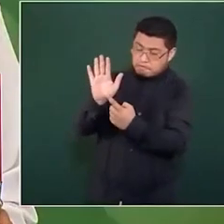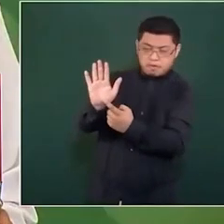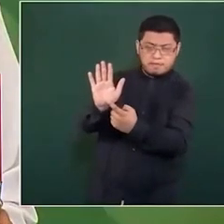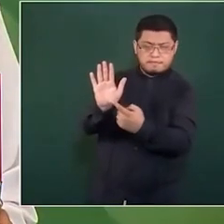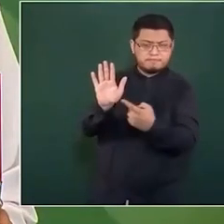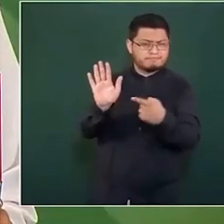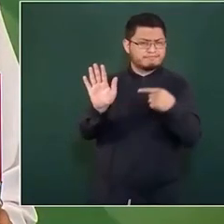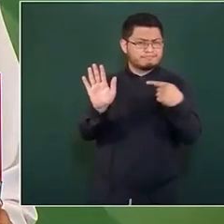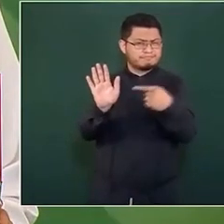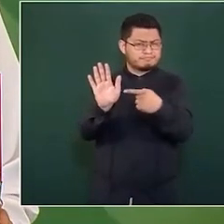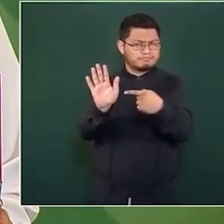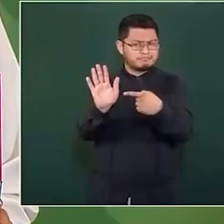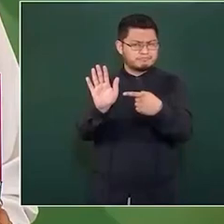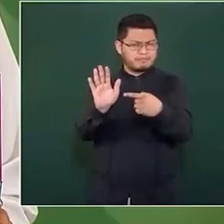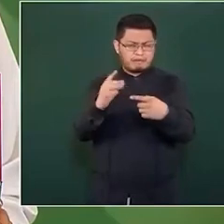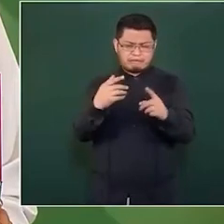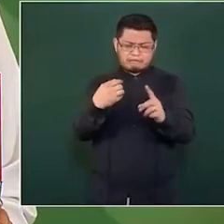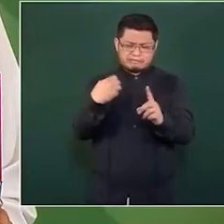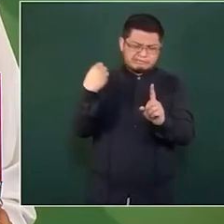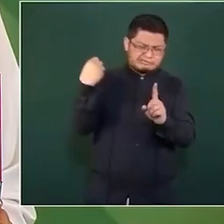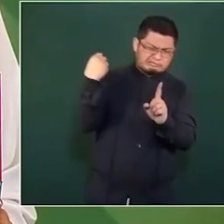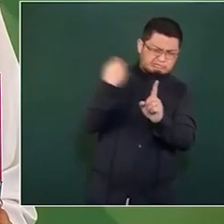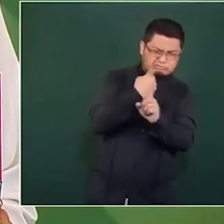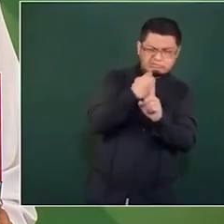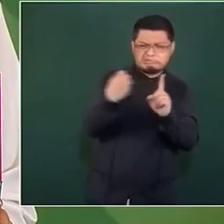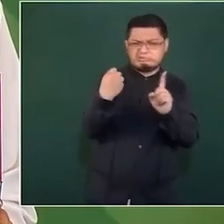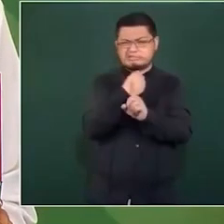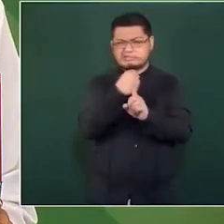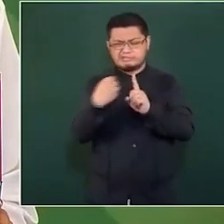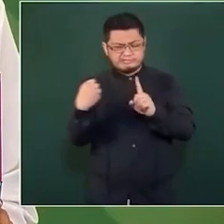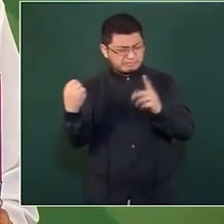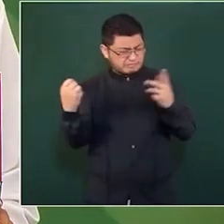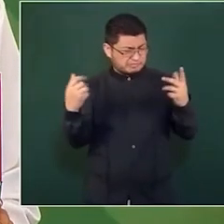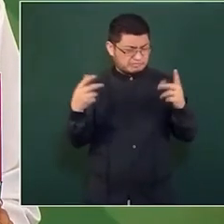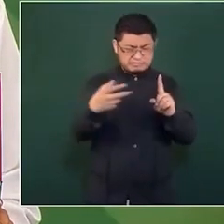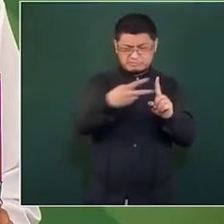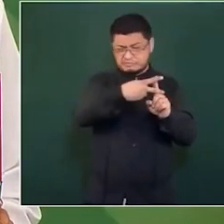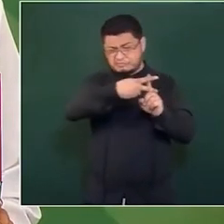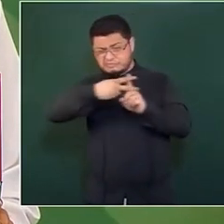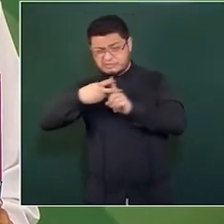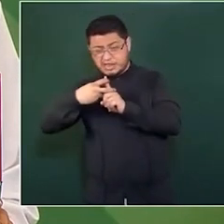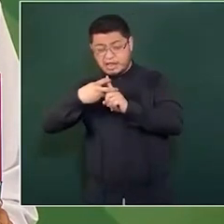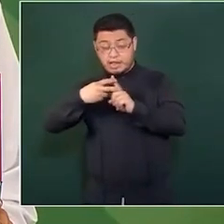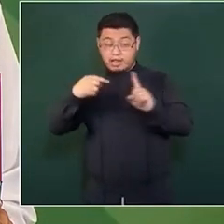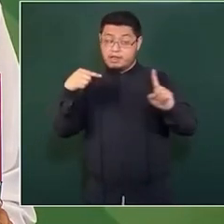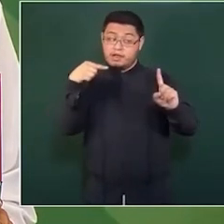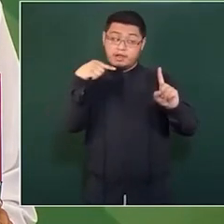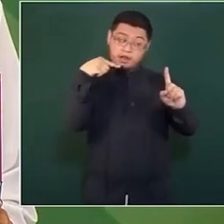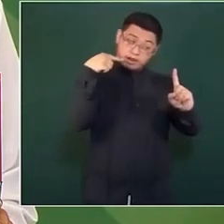que fue torturado, que está amenazado